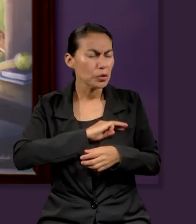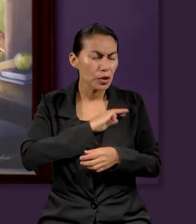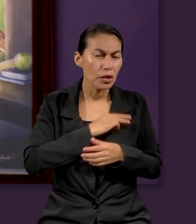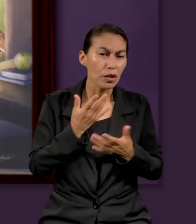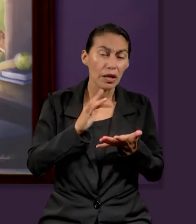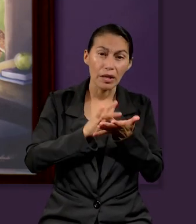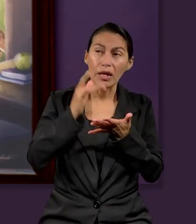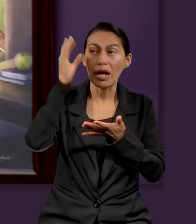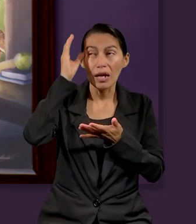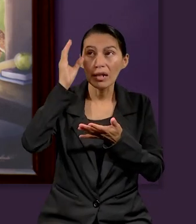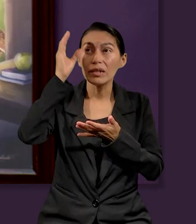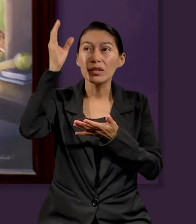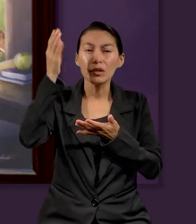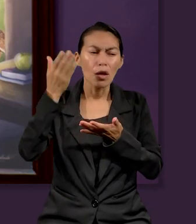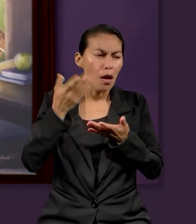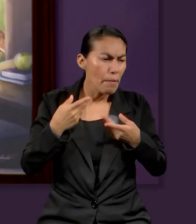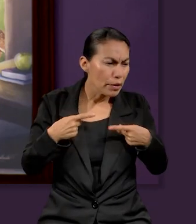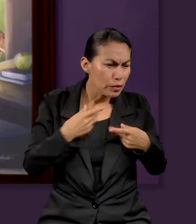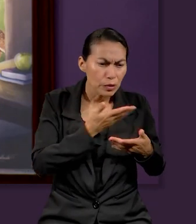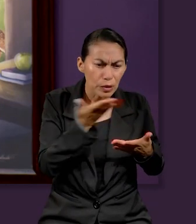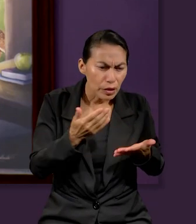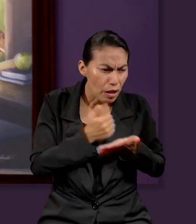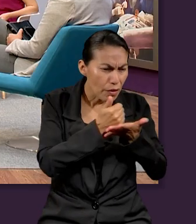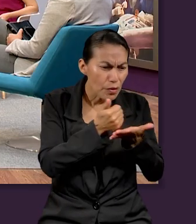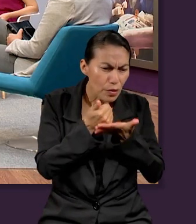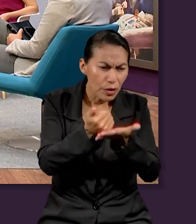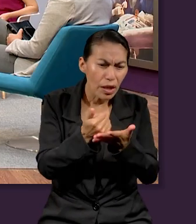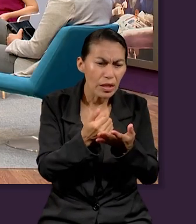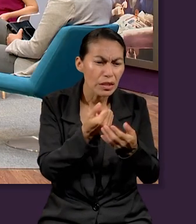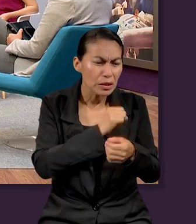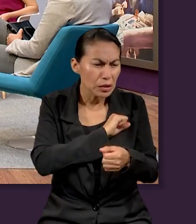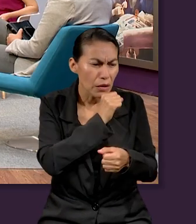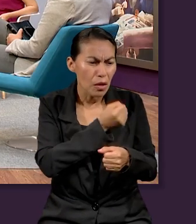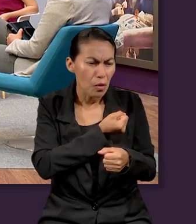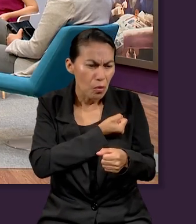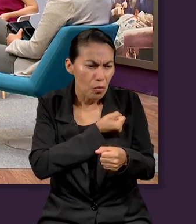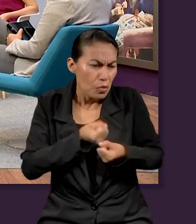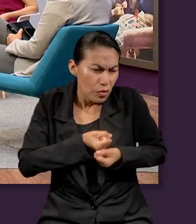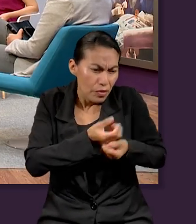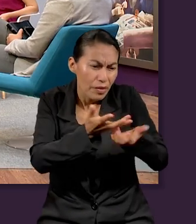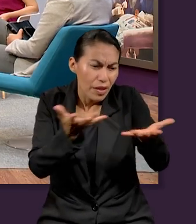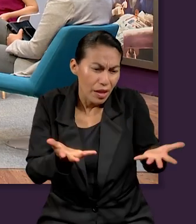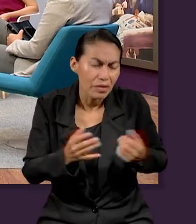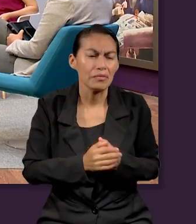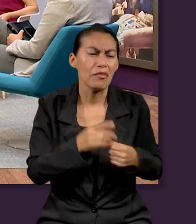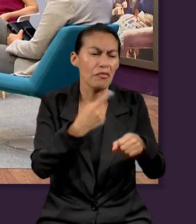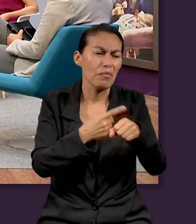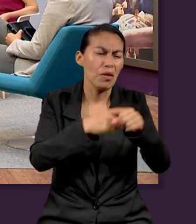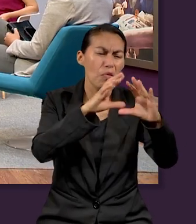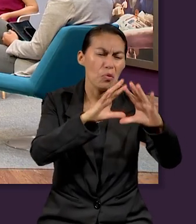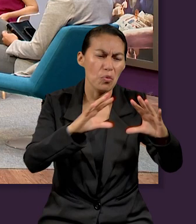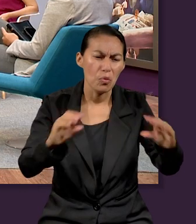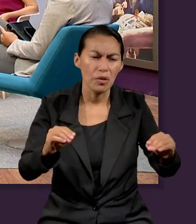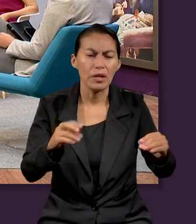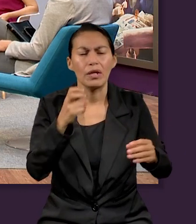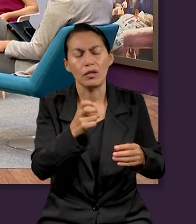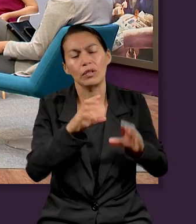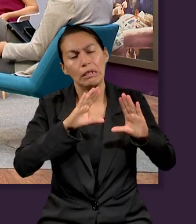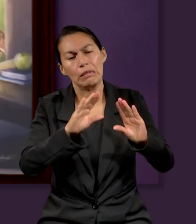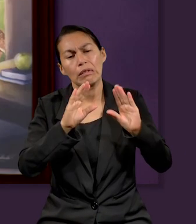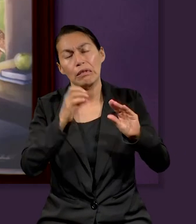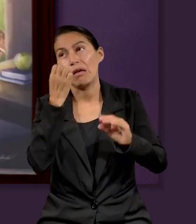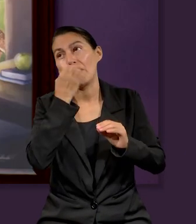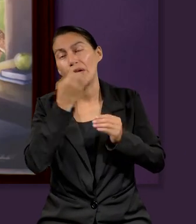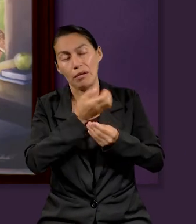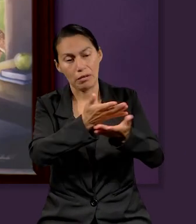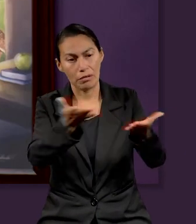alumnos y misioneros que por medio del método de Cristo buscan atender las necesidades de salud de la comunidad y abrir puerta para